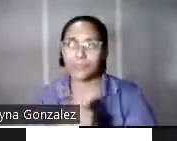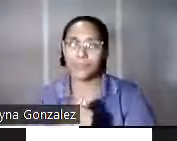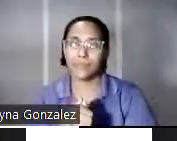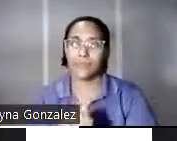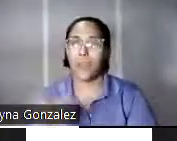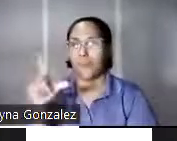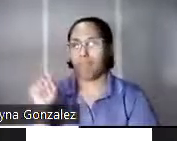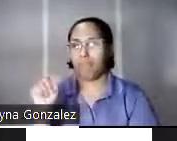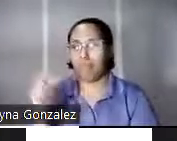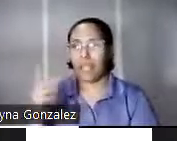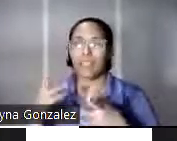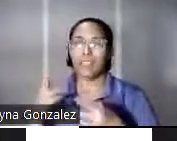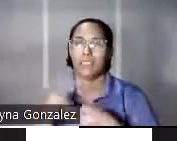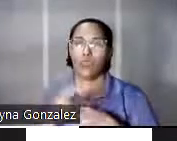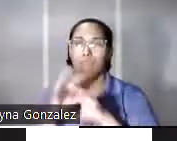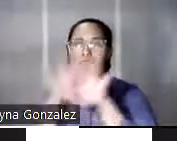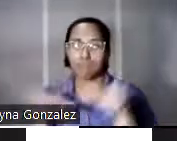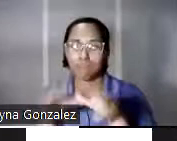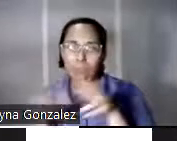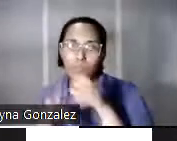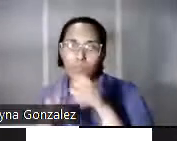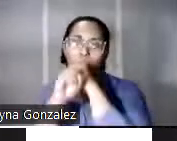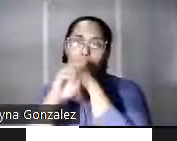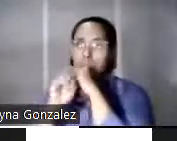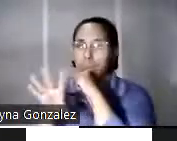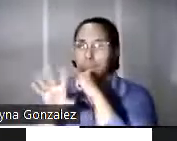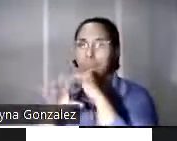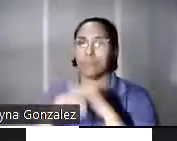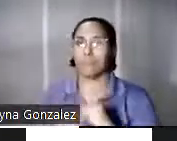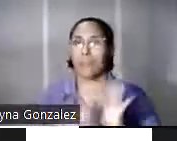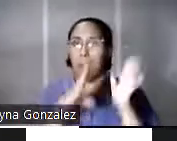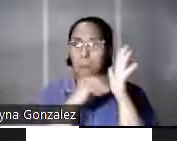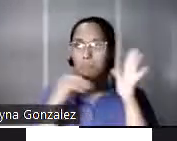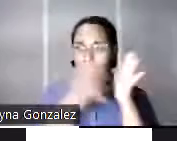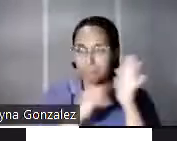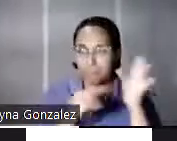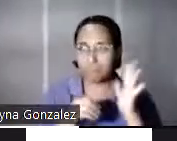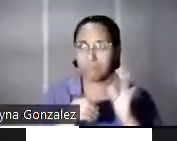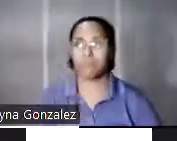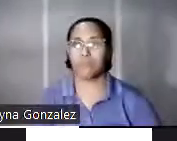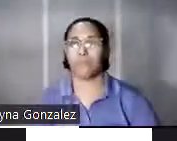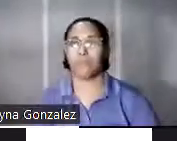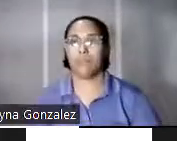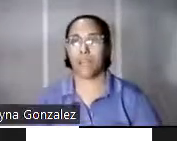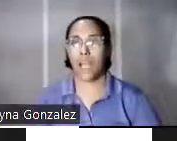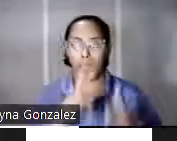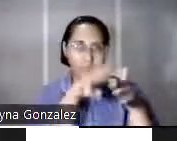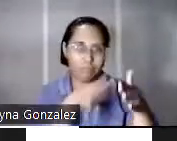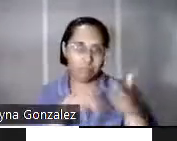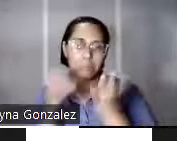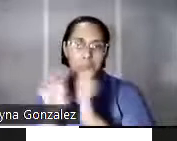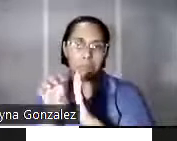son realizados por medios periodísticos, lo que hacen algunos periódicos, las emisoras radiales, por dar dos ejemplos.